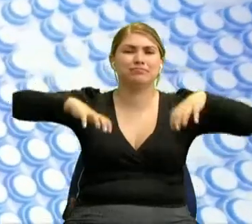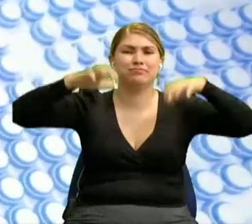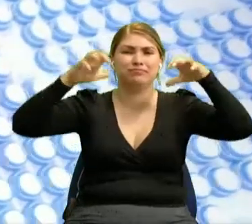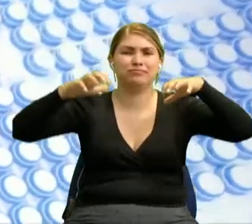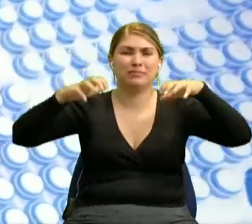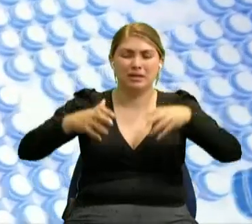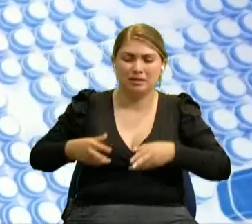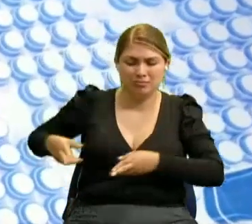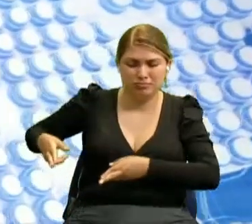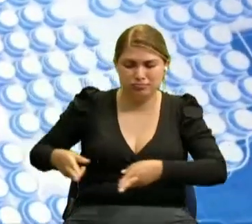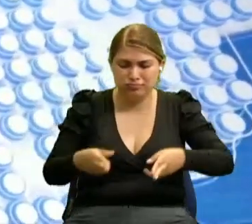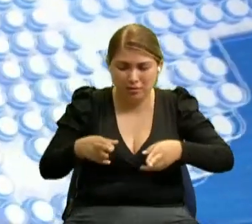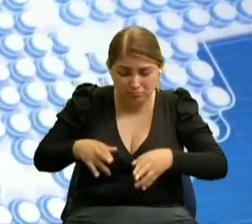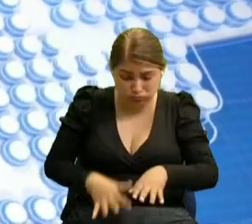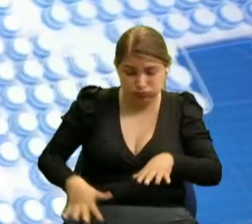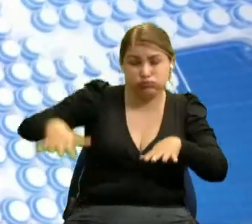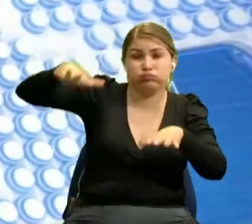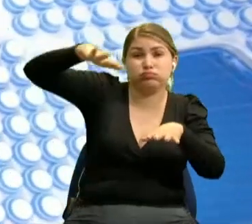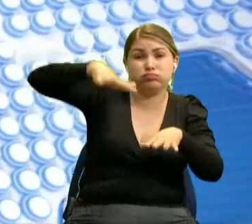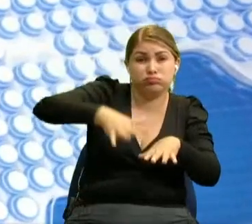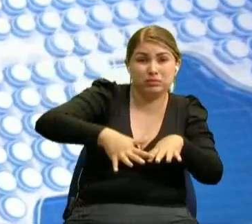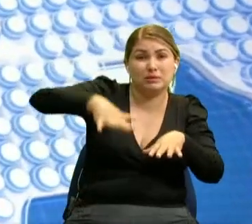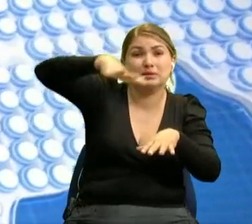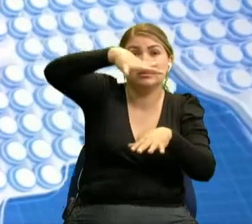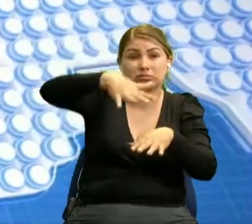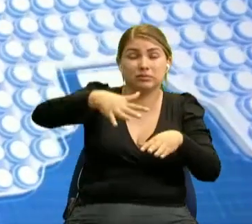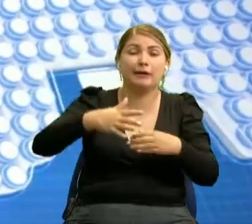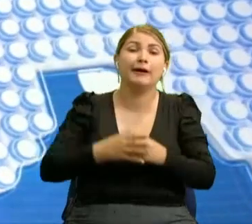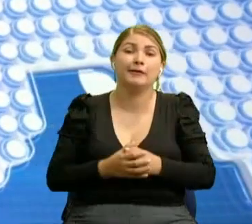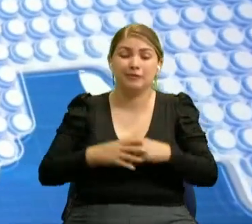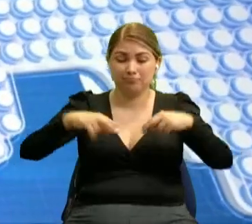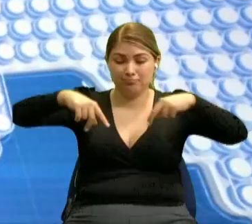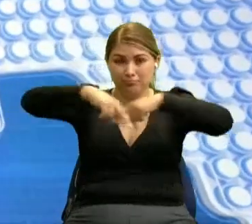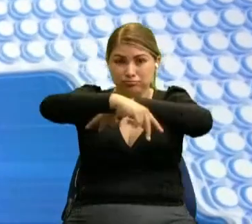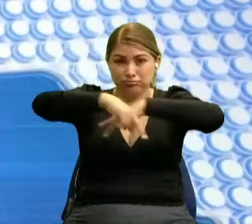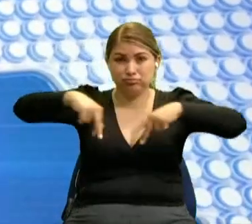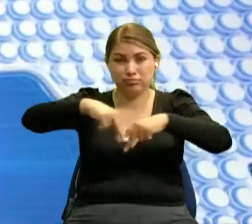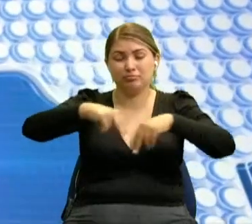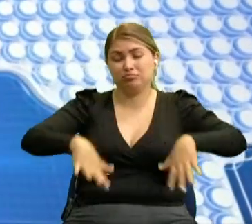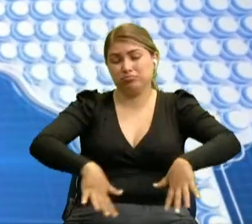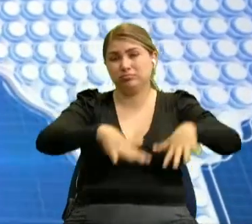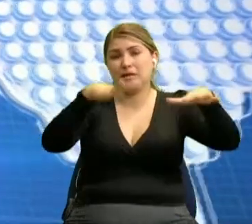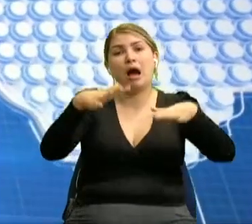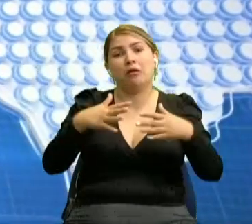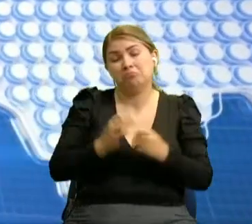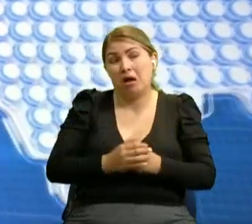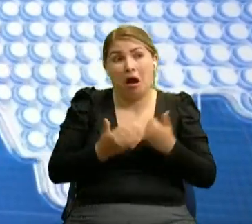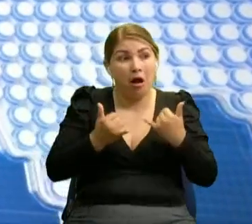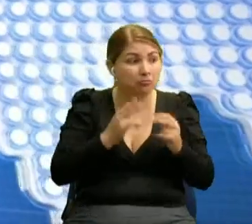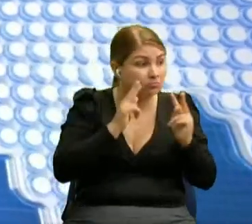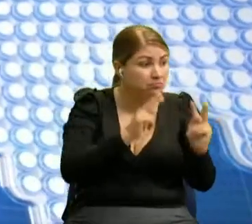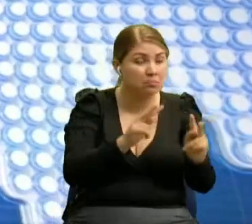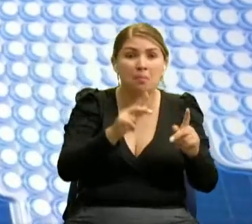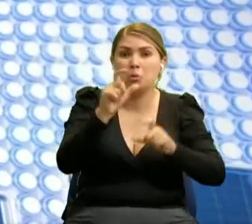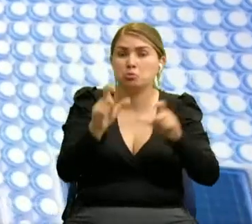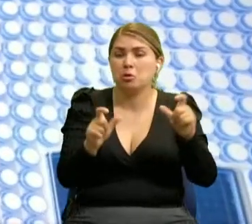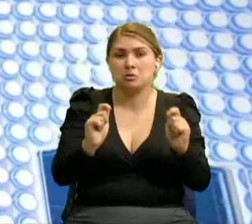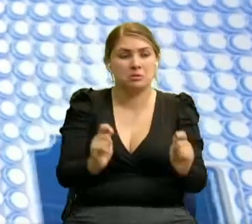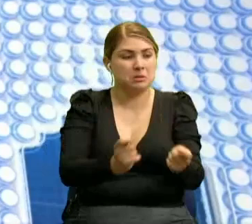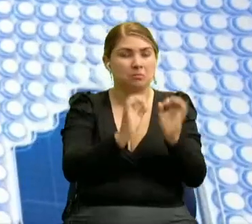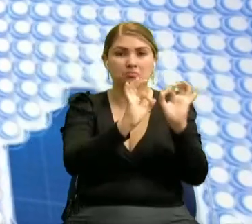por las calles y pasajes peatonales. Hasta el momento no se reportaron afectaciones en la integridad de las personas.